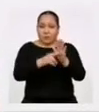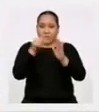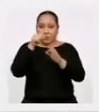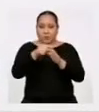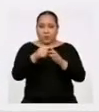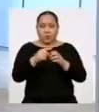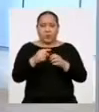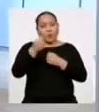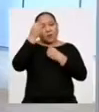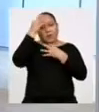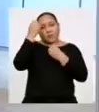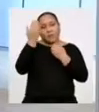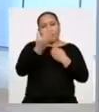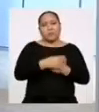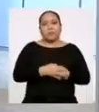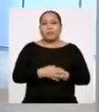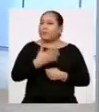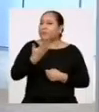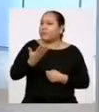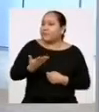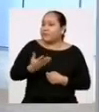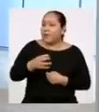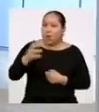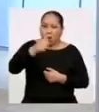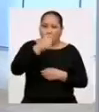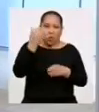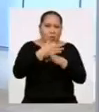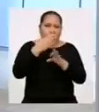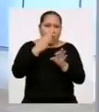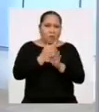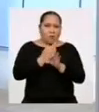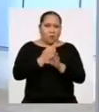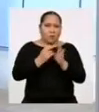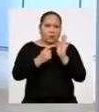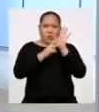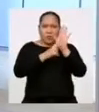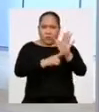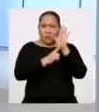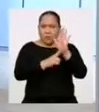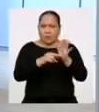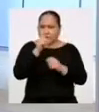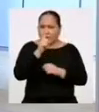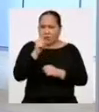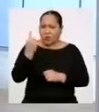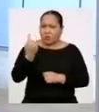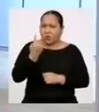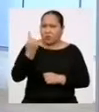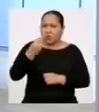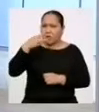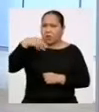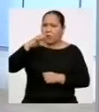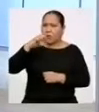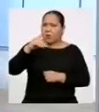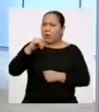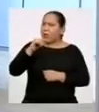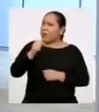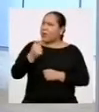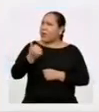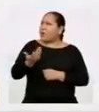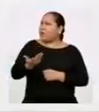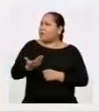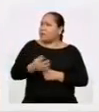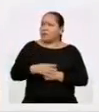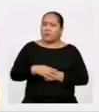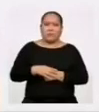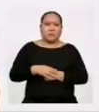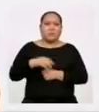conjunto de datos Entonces ¿Hay otras formas de representarlo que no solo sea la media o promedio aritmético?